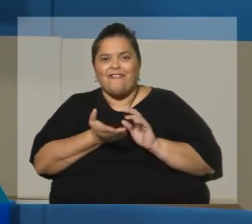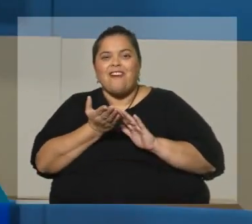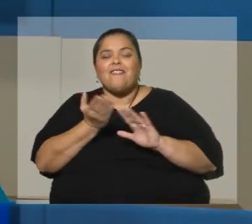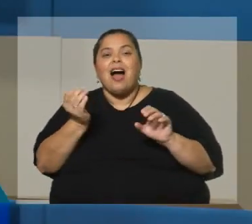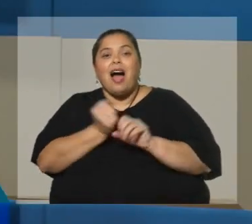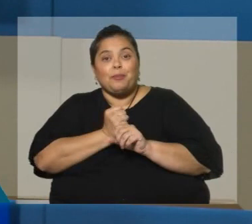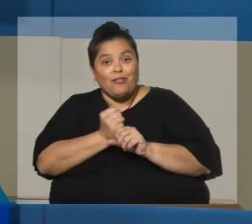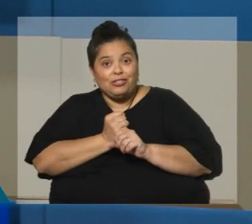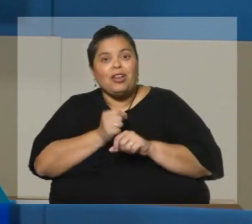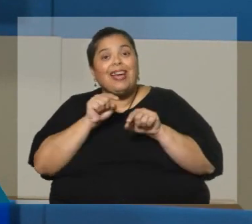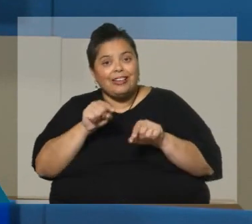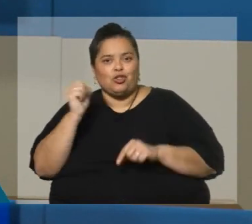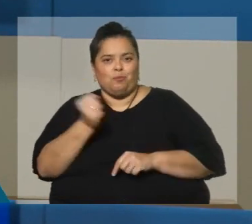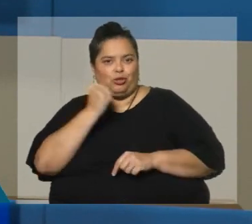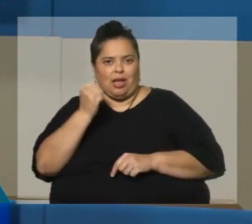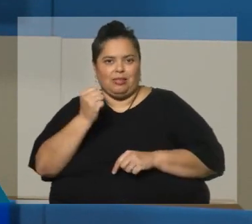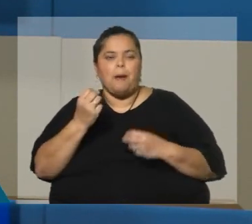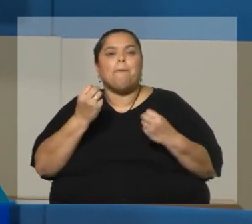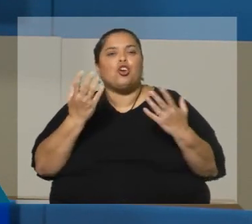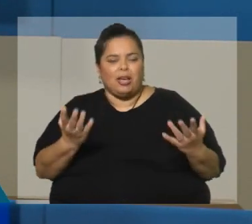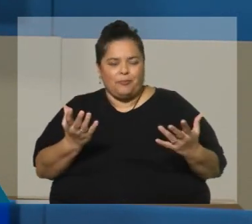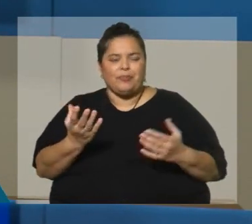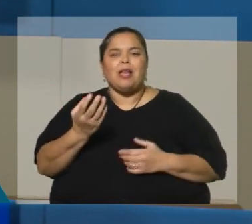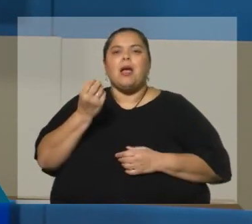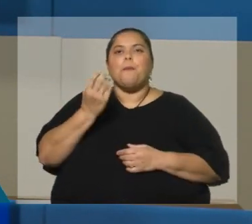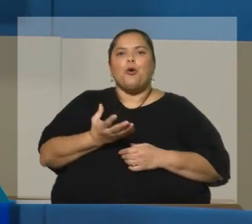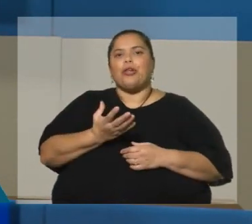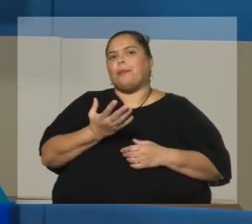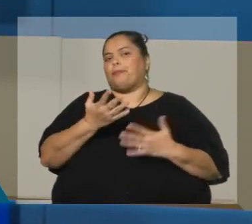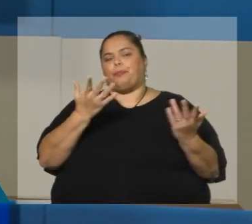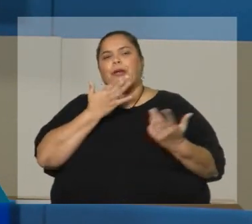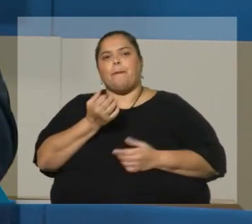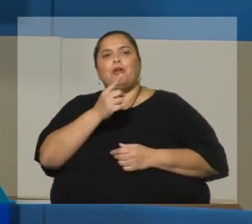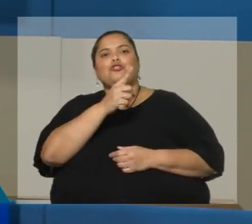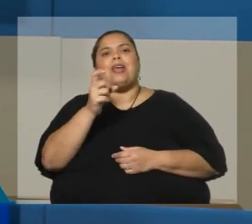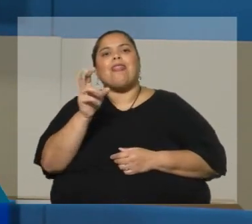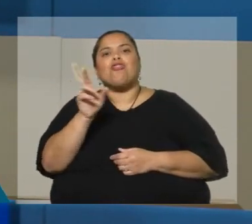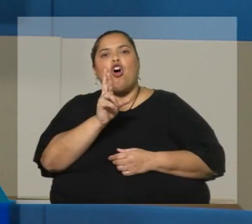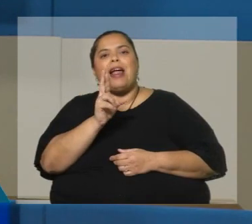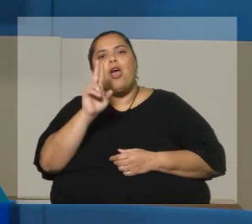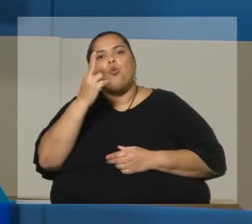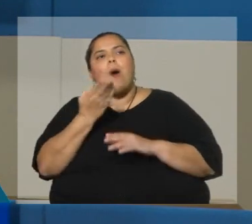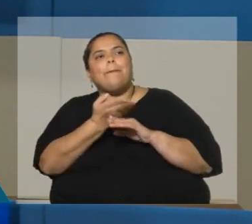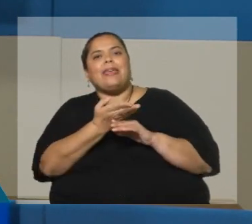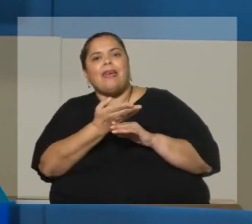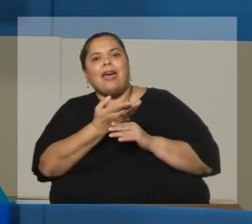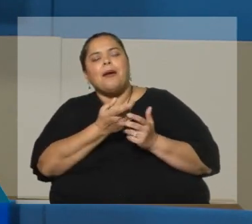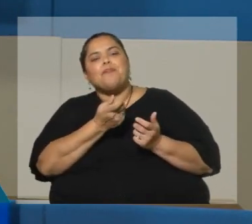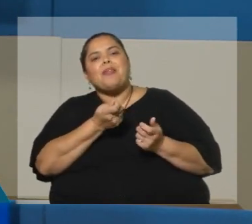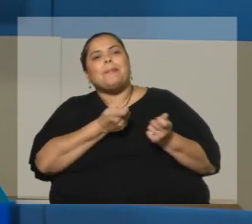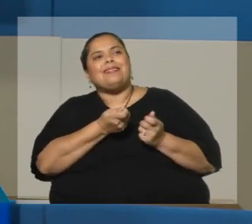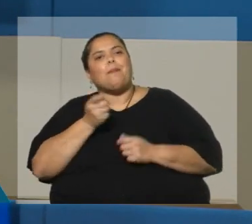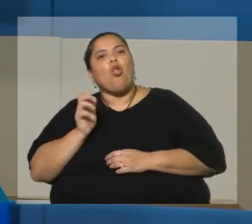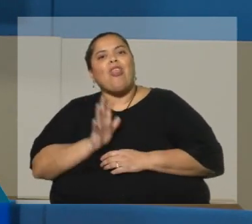¿Y qué importa eso? Eso es que importa, es que por cada 100 dólares que Uruguay pide o emite en títulos de deuda,